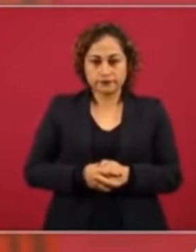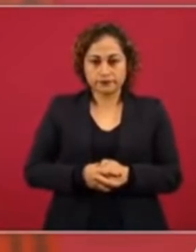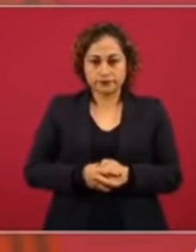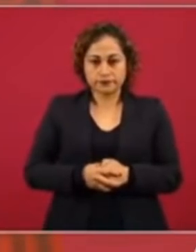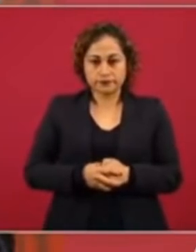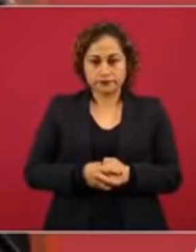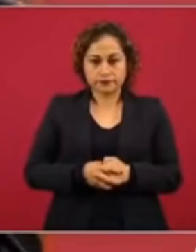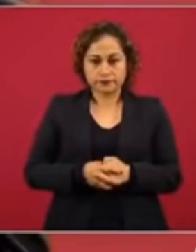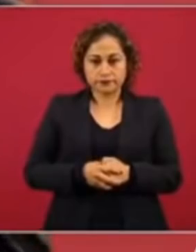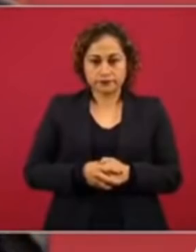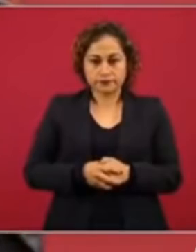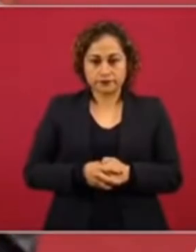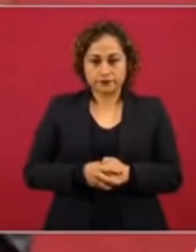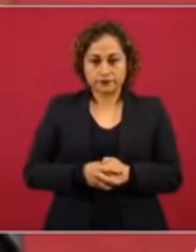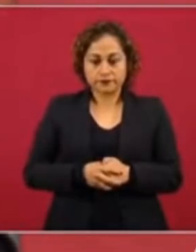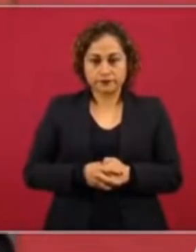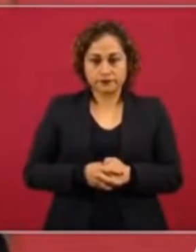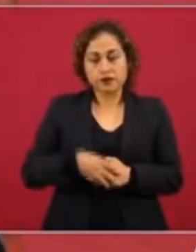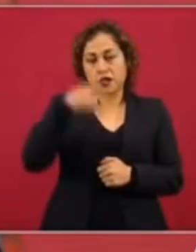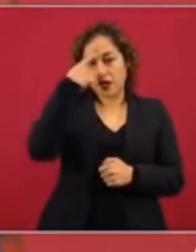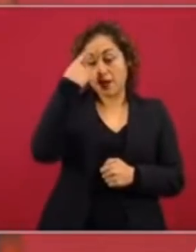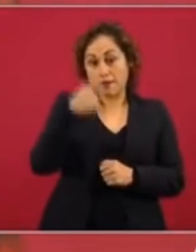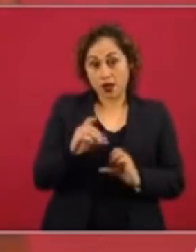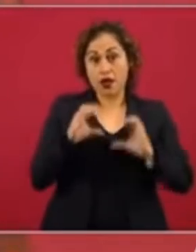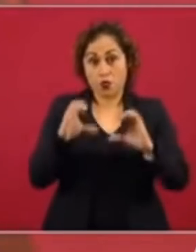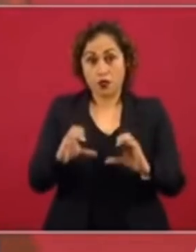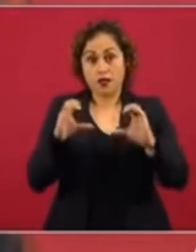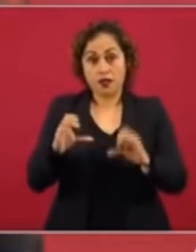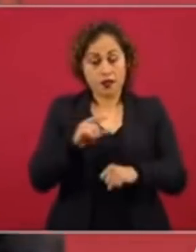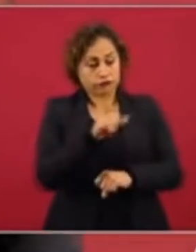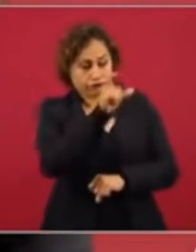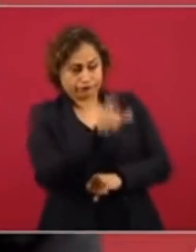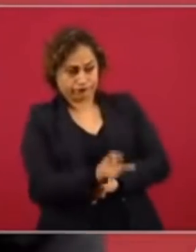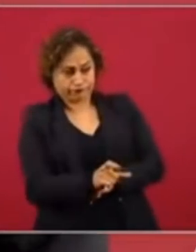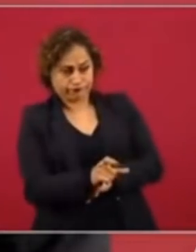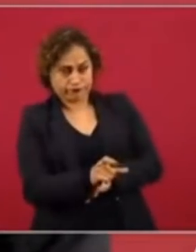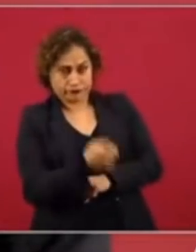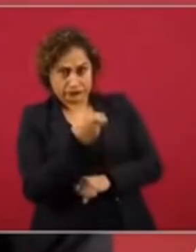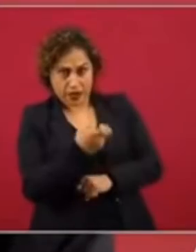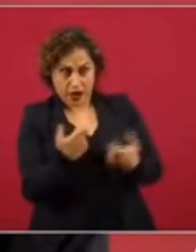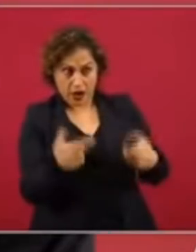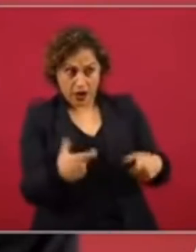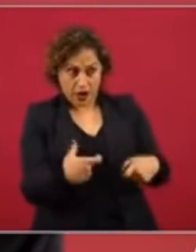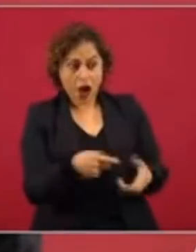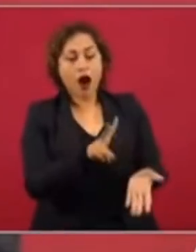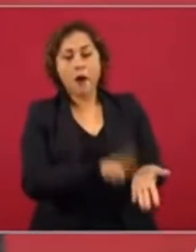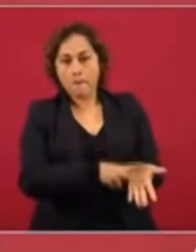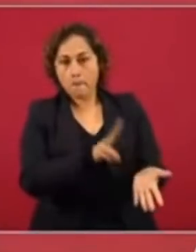cuánto tienes, cuánto vales, mi poderoso